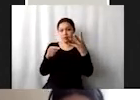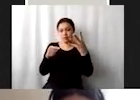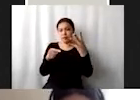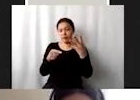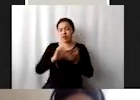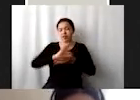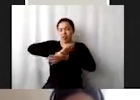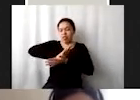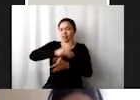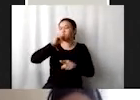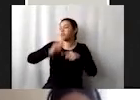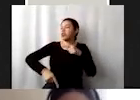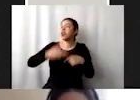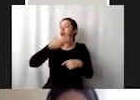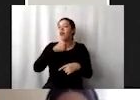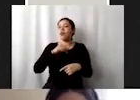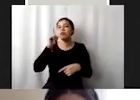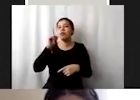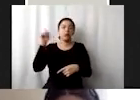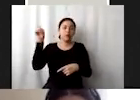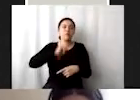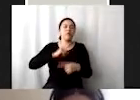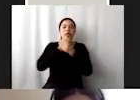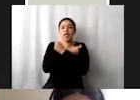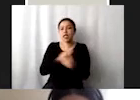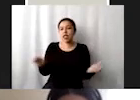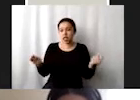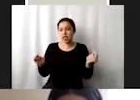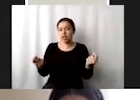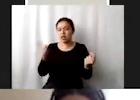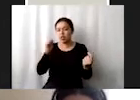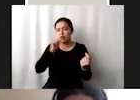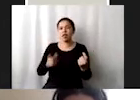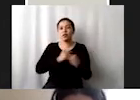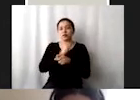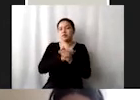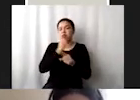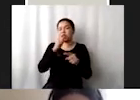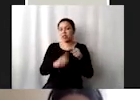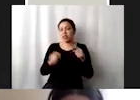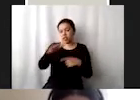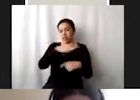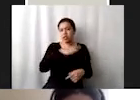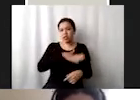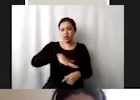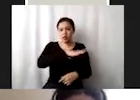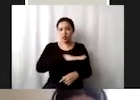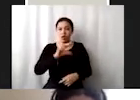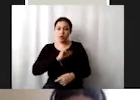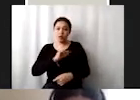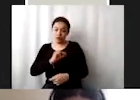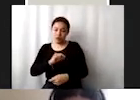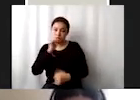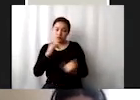discriminación, mujeres y niñas, eliminar las formas de violencia en tanto ámbitos públicos como privados, la